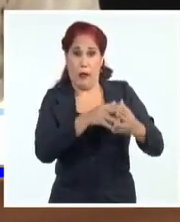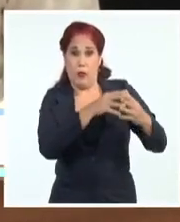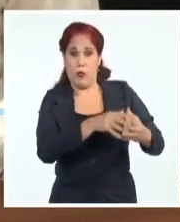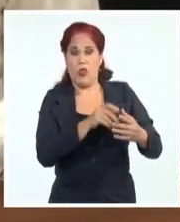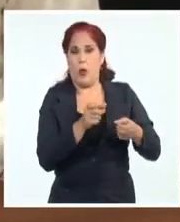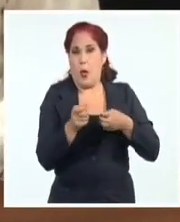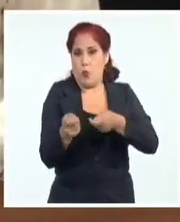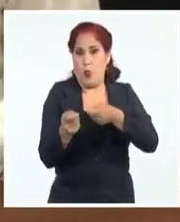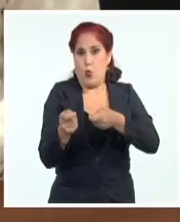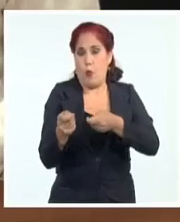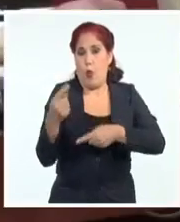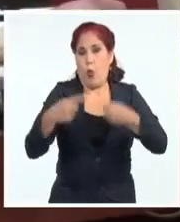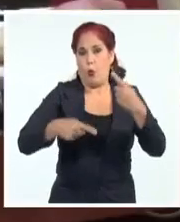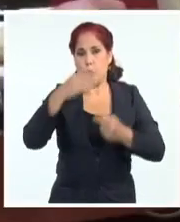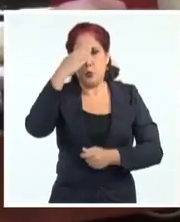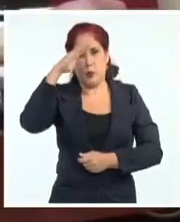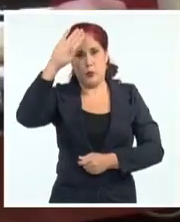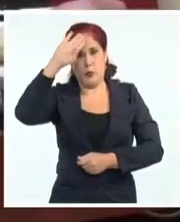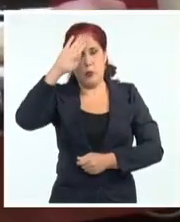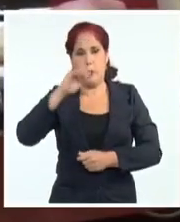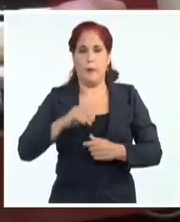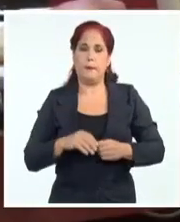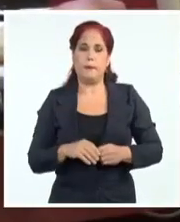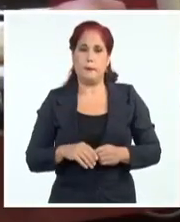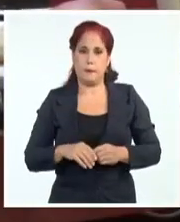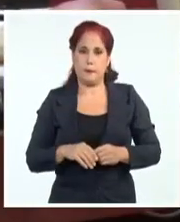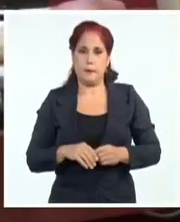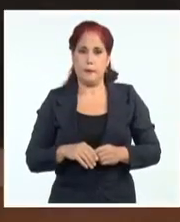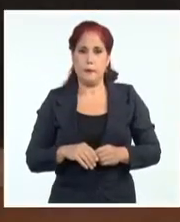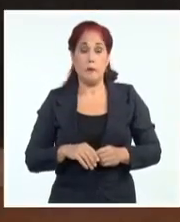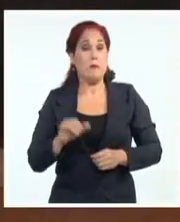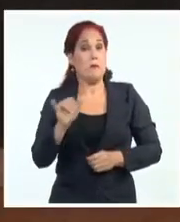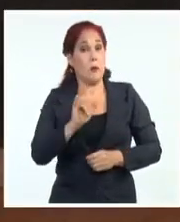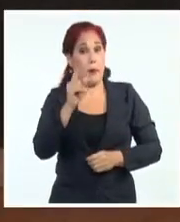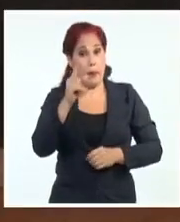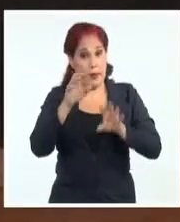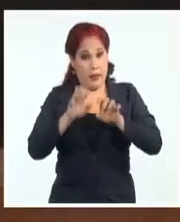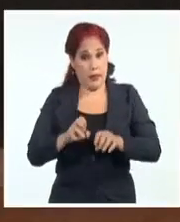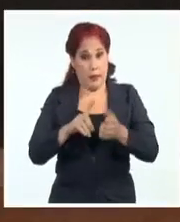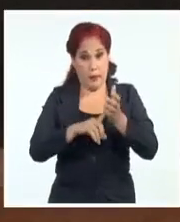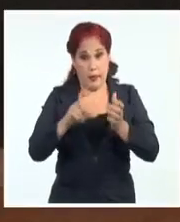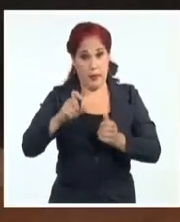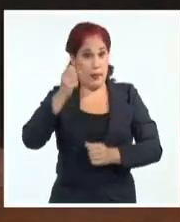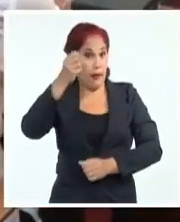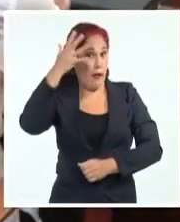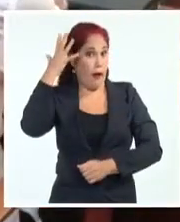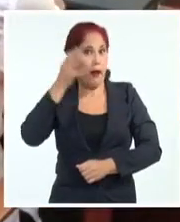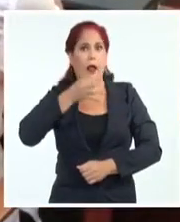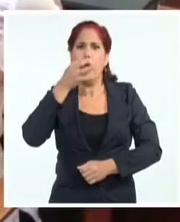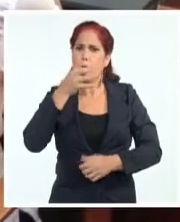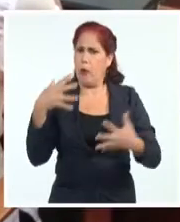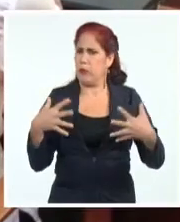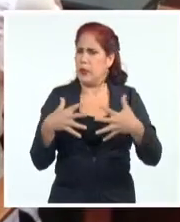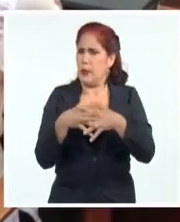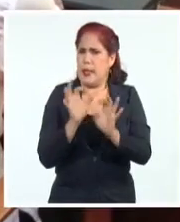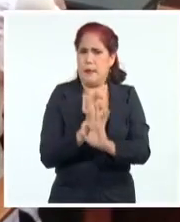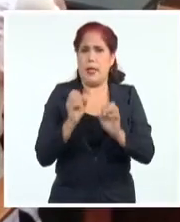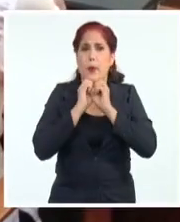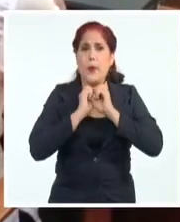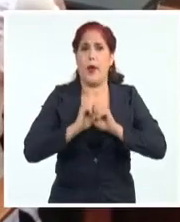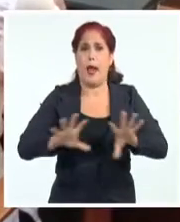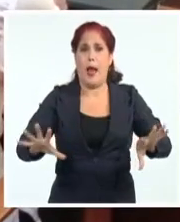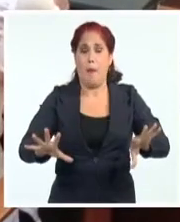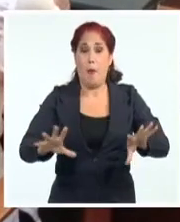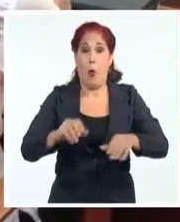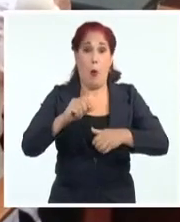desinformación dirigida a socavar el orden constitucional. Y también primer secretario del partido destacó la relación especial y ejemplar entre los